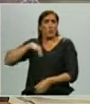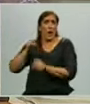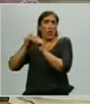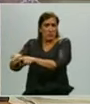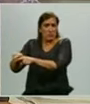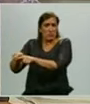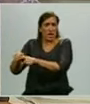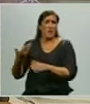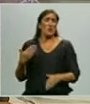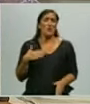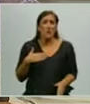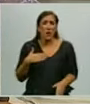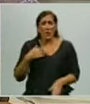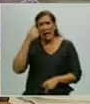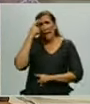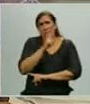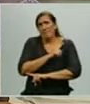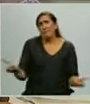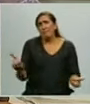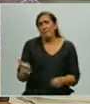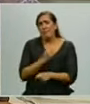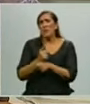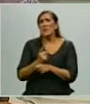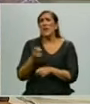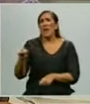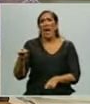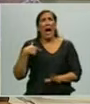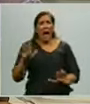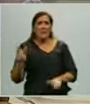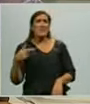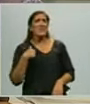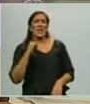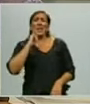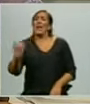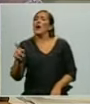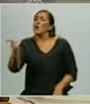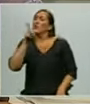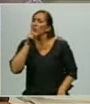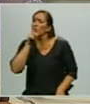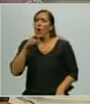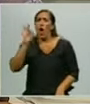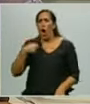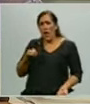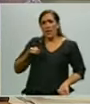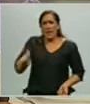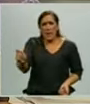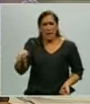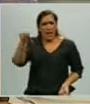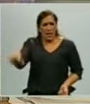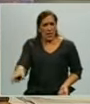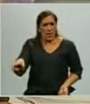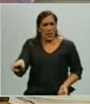Jamás se me hubiera ocurrido decirle, cállese la boca, o no hable, o demandarlo por semejante